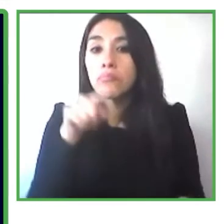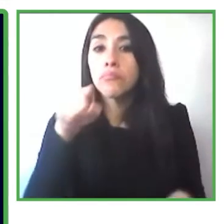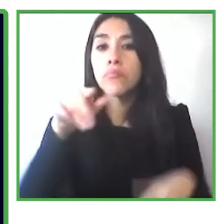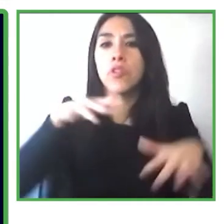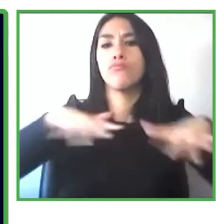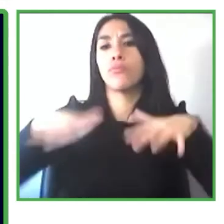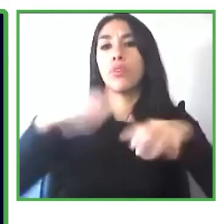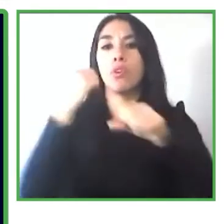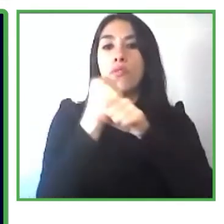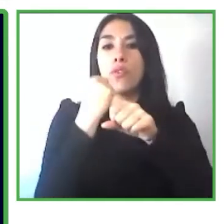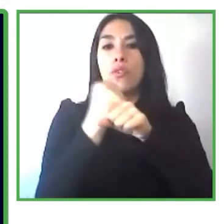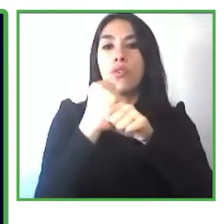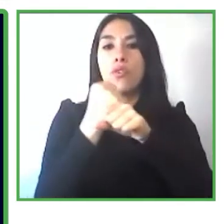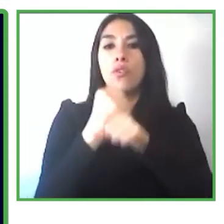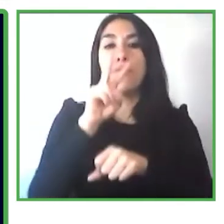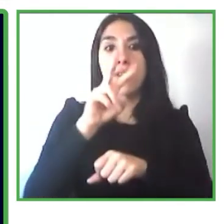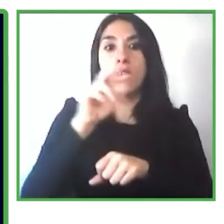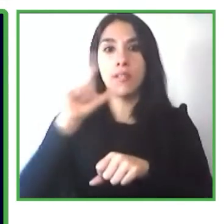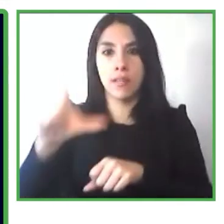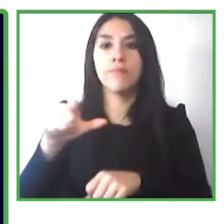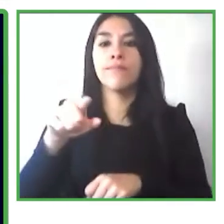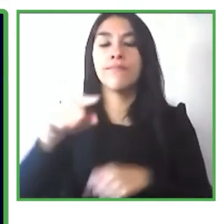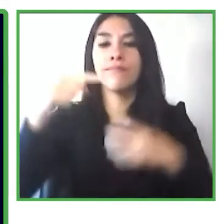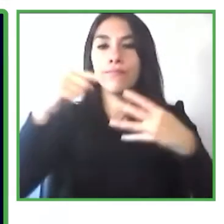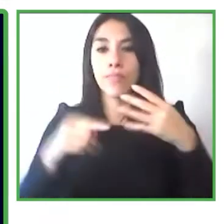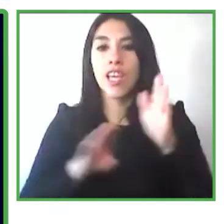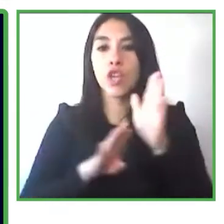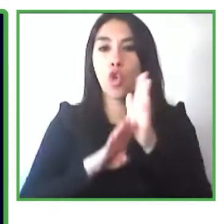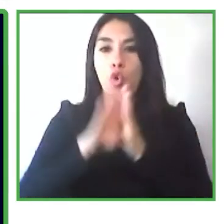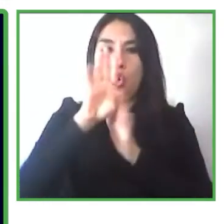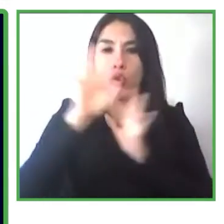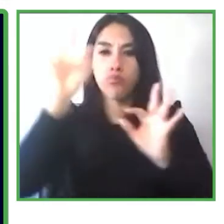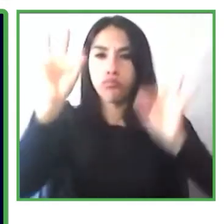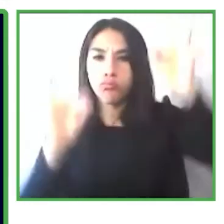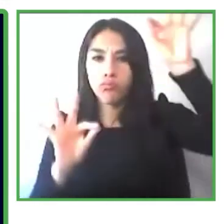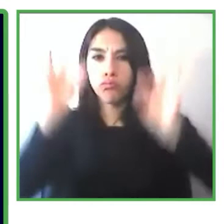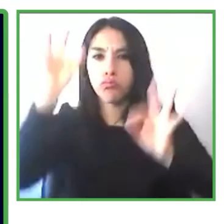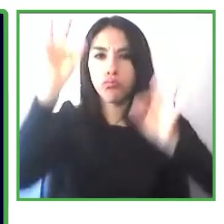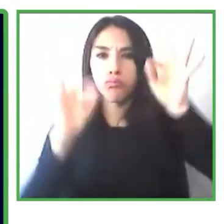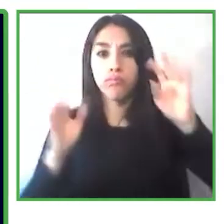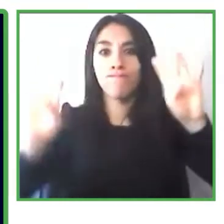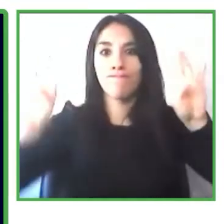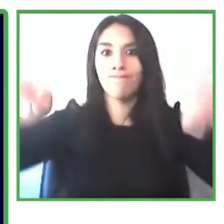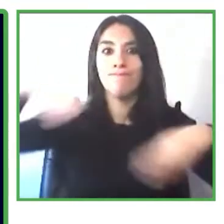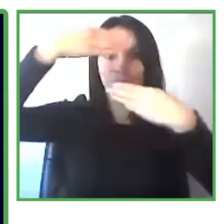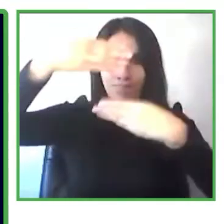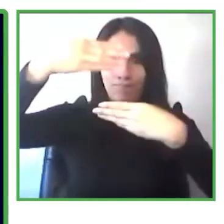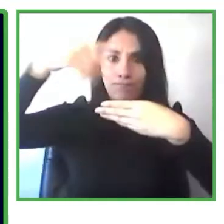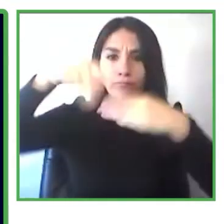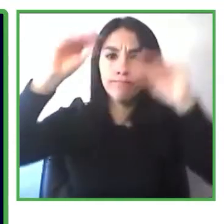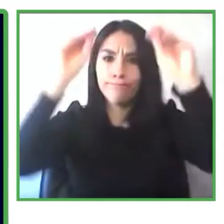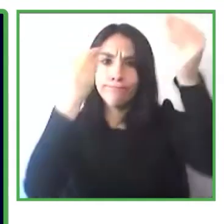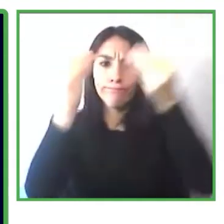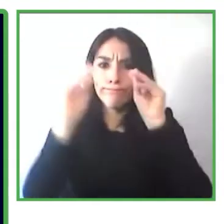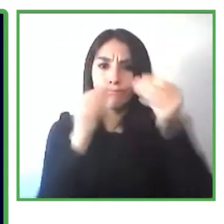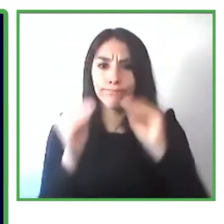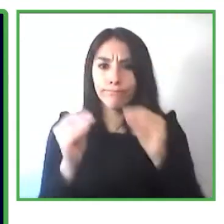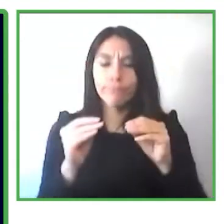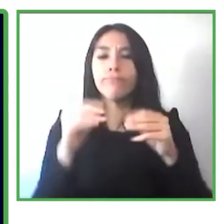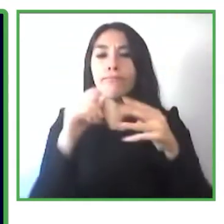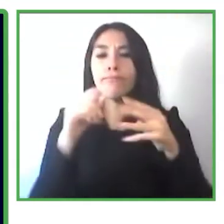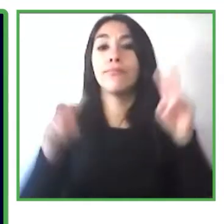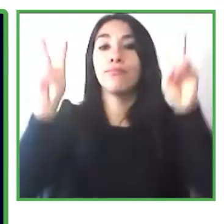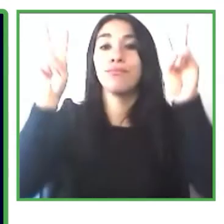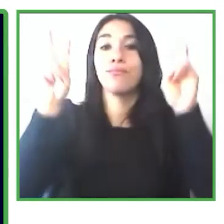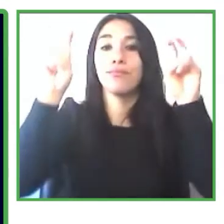y completar cada uno de los ítems con los documentos reparatorios requeridos y elaborar un plan de acción de mejora